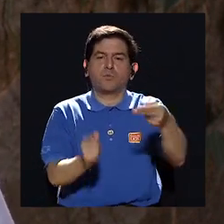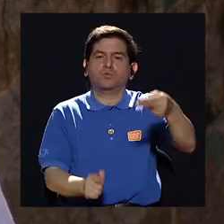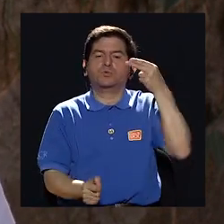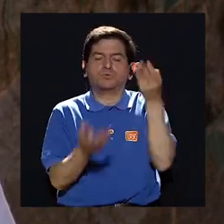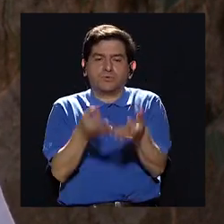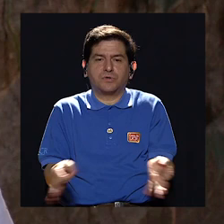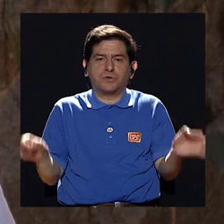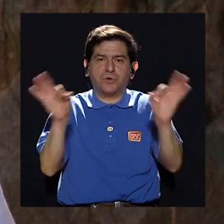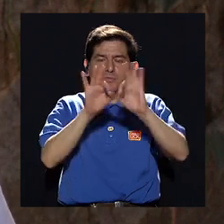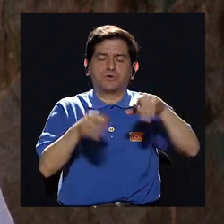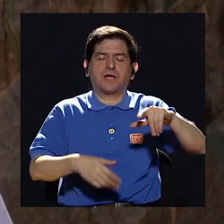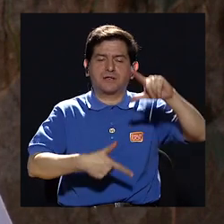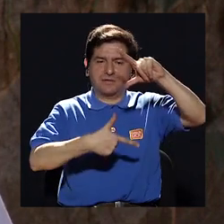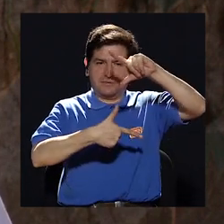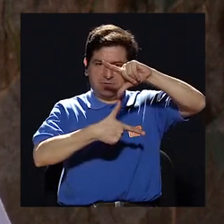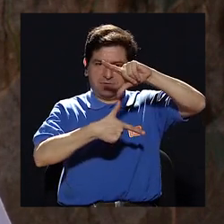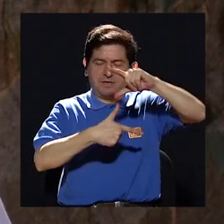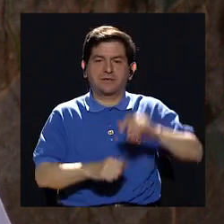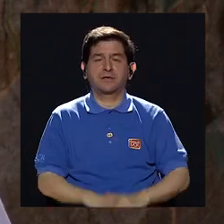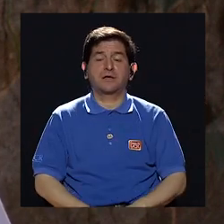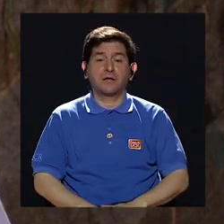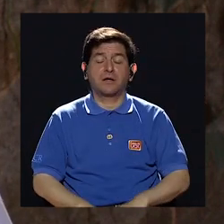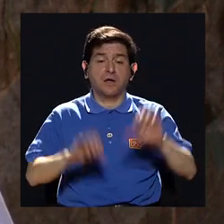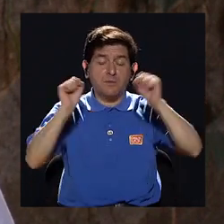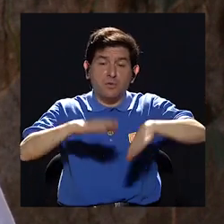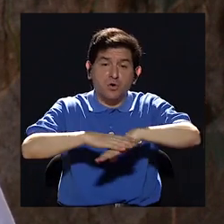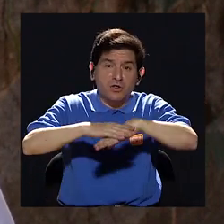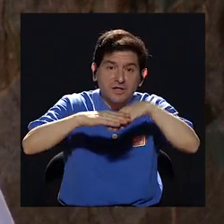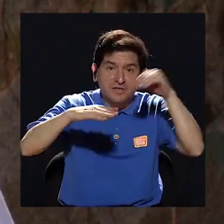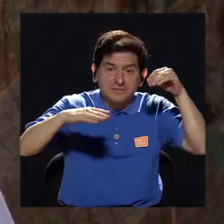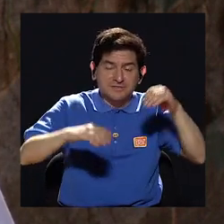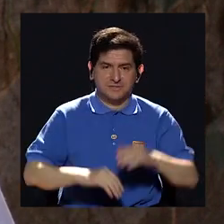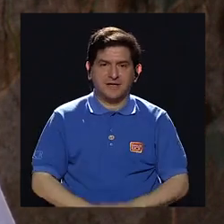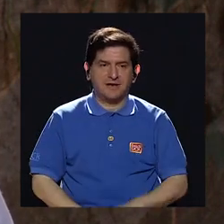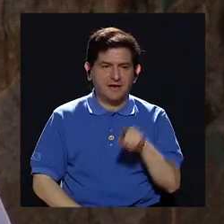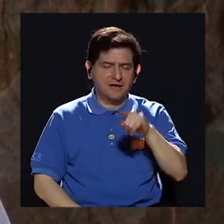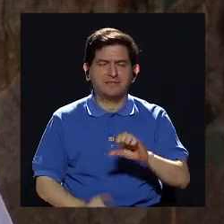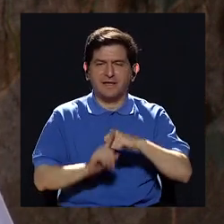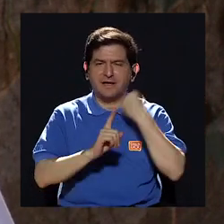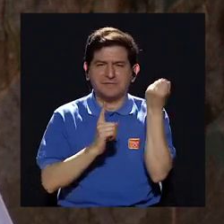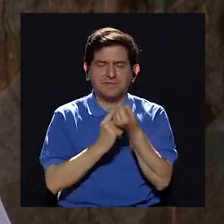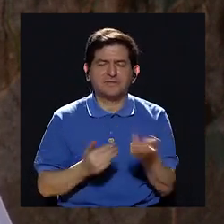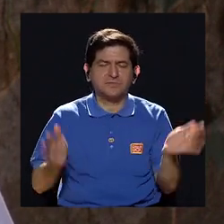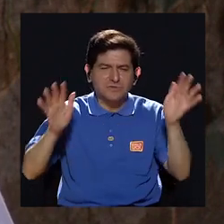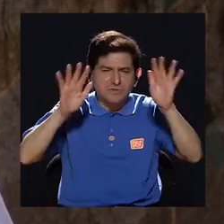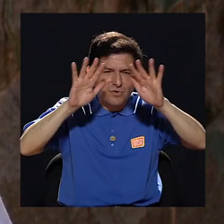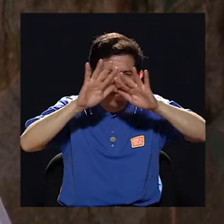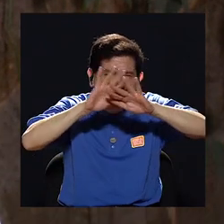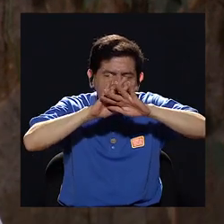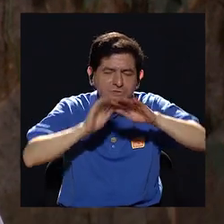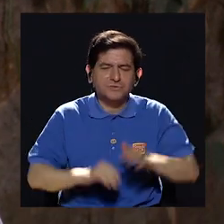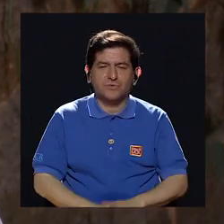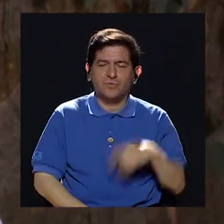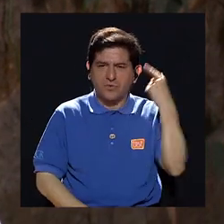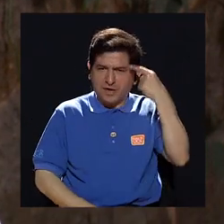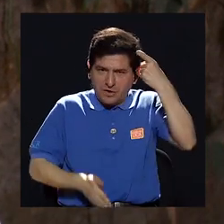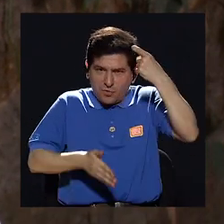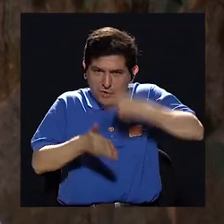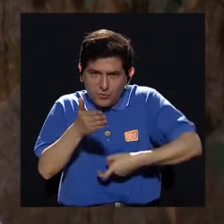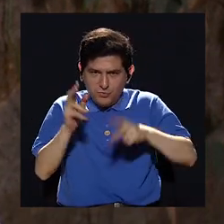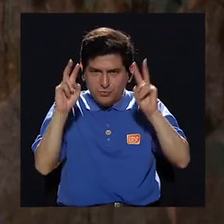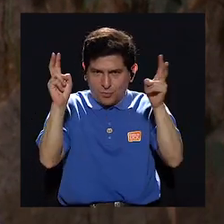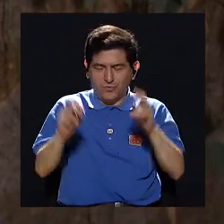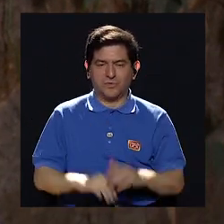histórico para América Central logramos salir de esa oscura noche de las dictaduras entonces